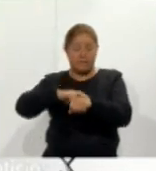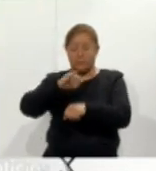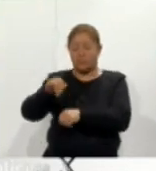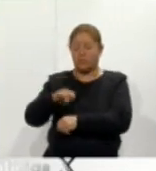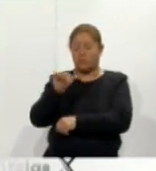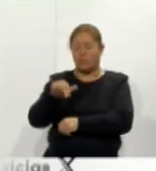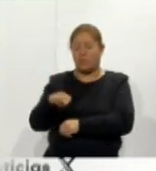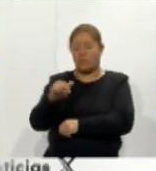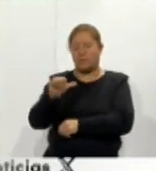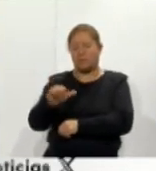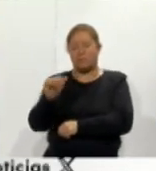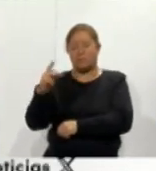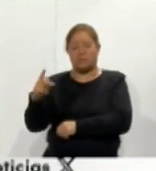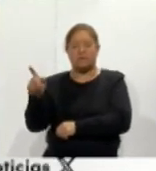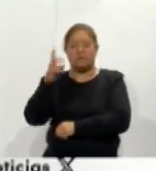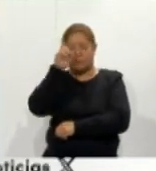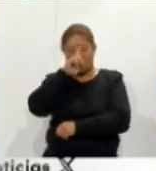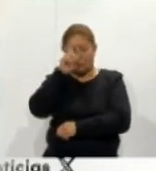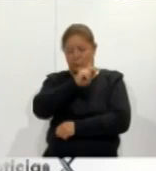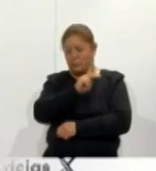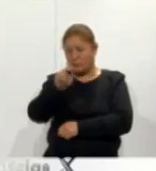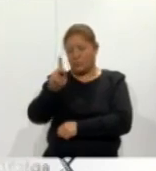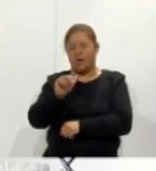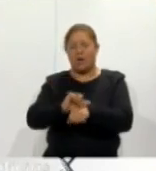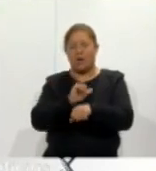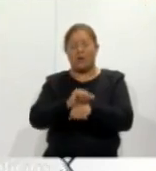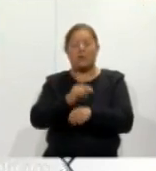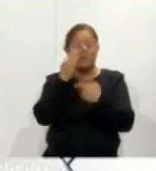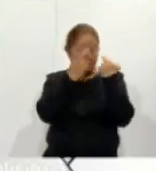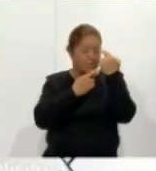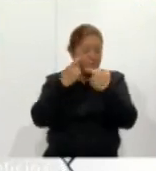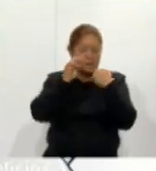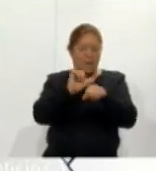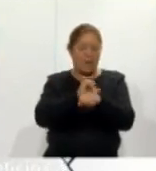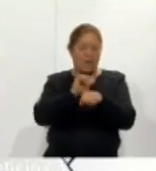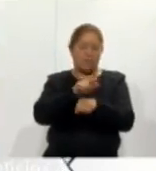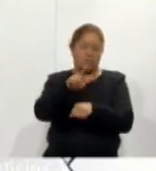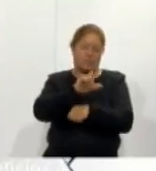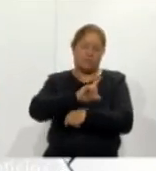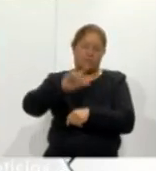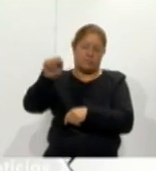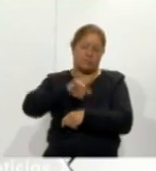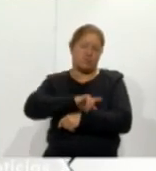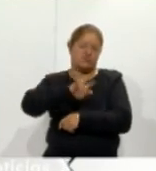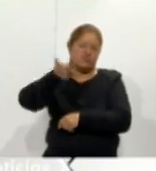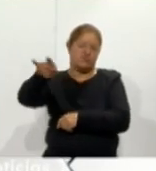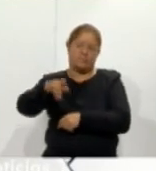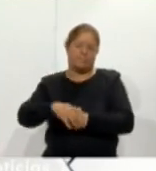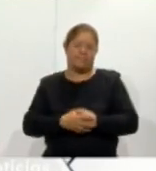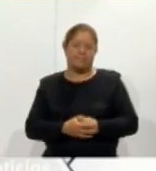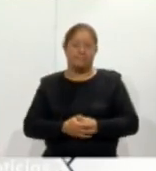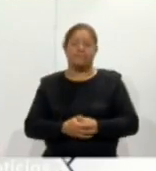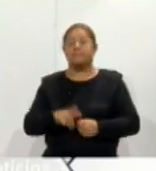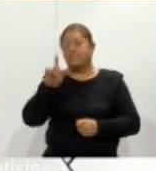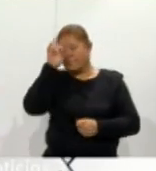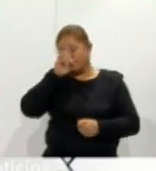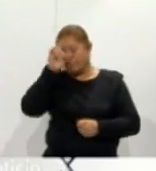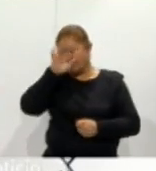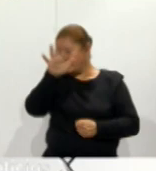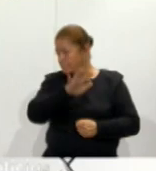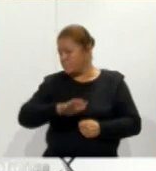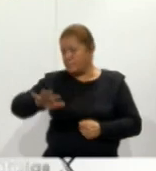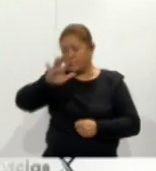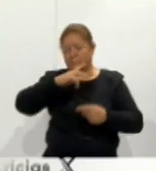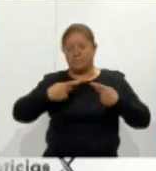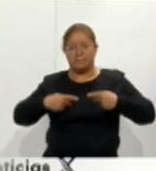Paredes, recomendó al automovilista revisar sus vehículos antes de salir a carretera. Se recomienda mucho a todas aquellas